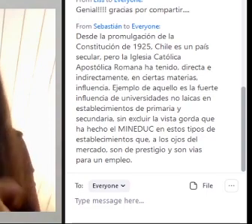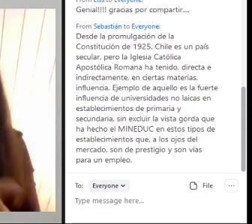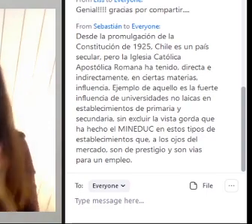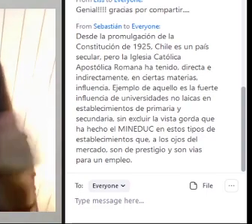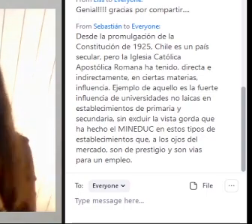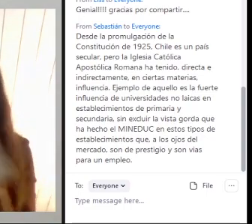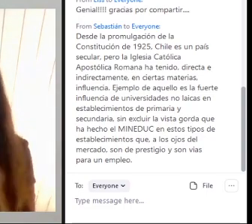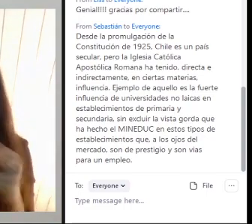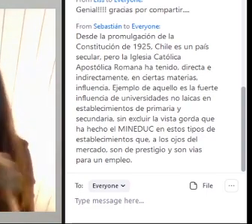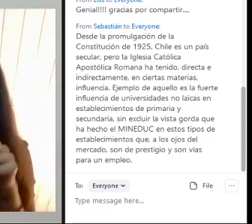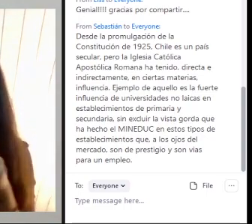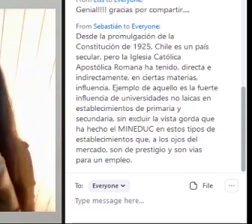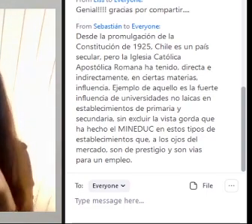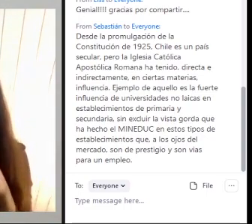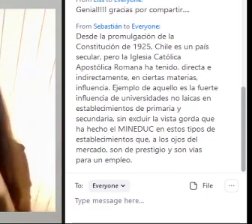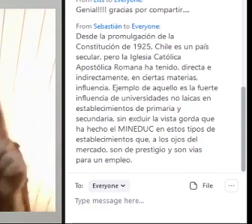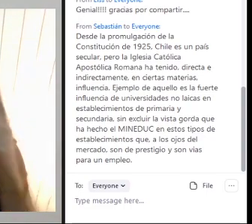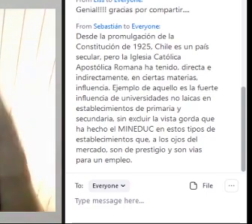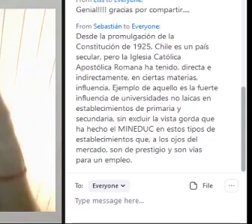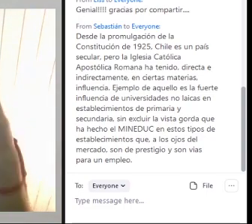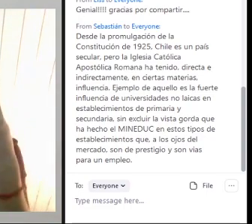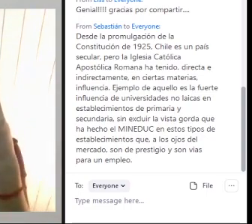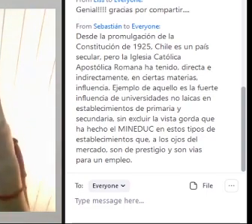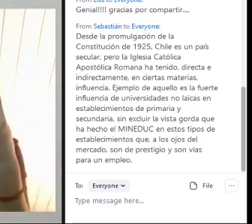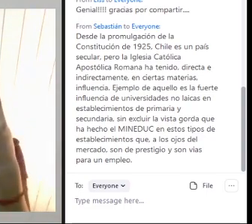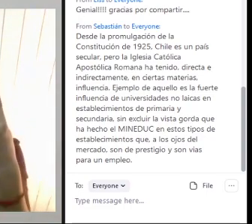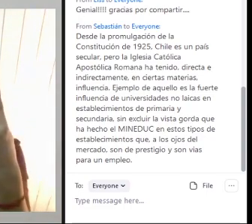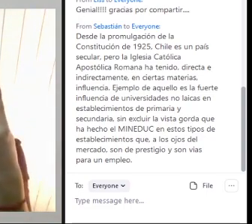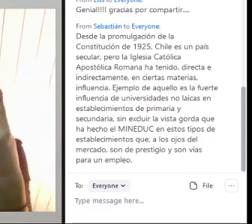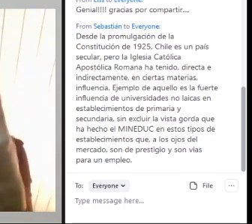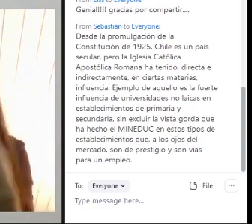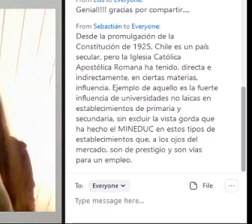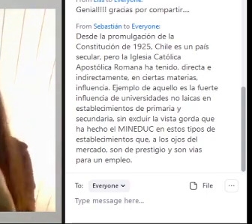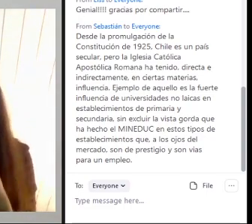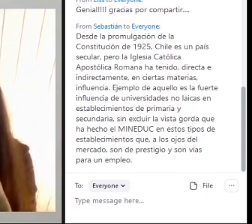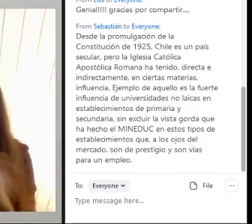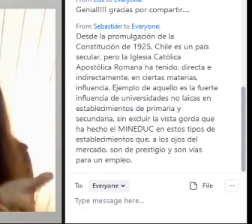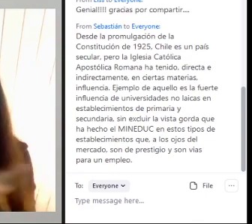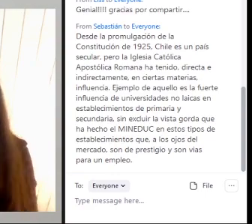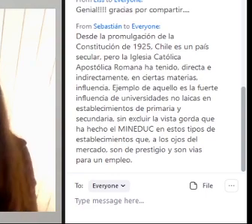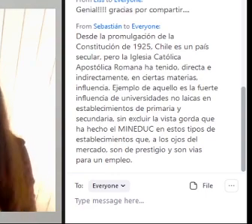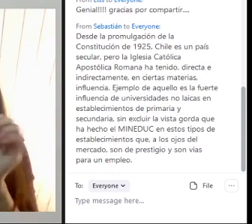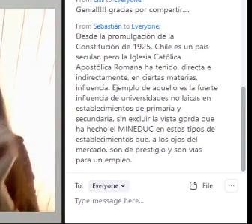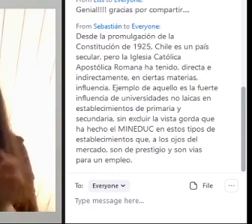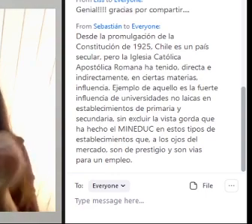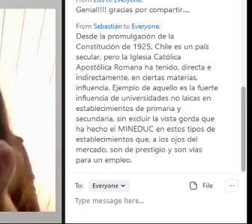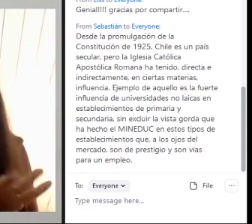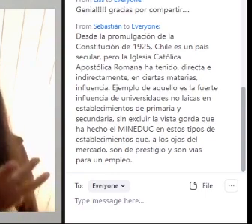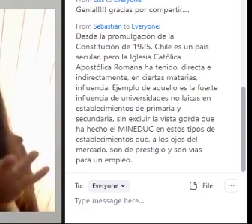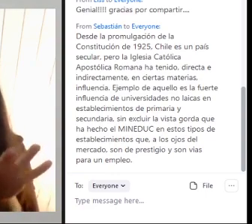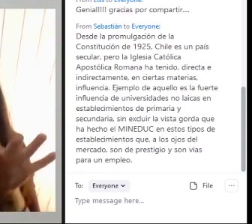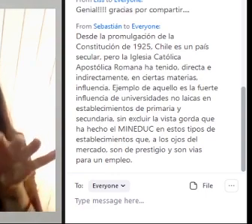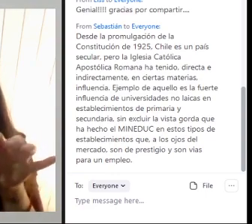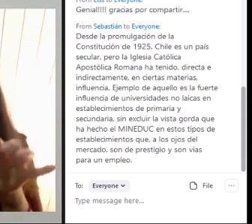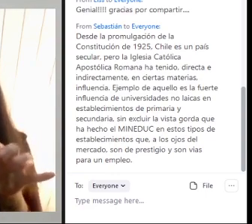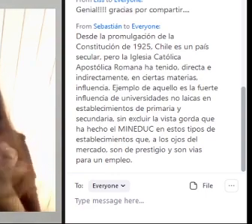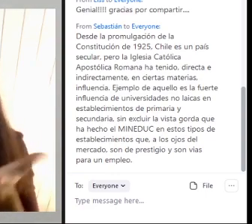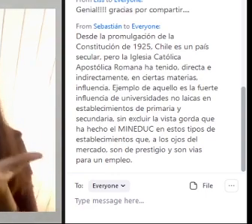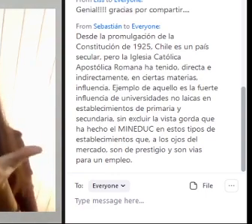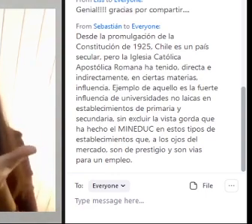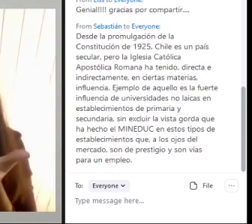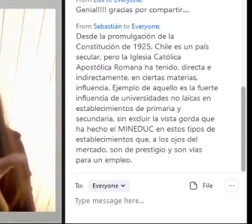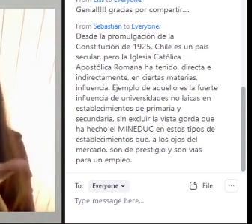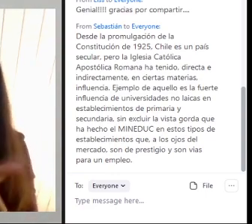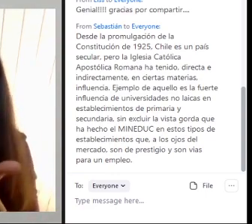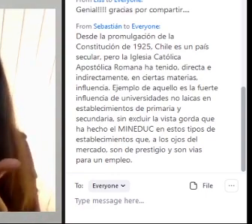Primero Es evidente Que uno tiene que partir Por hacer clases Donde puede integrar Como lugar epistemológico A